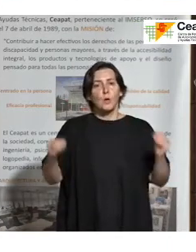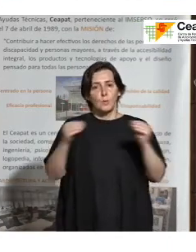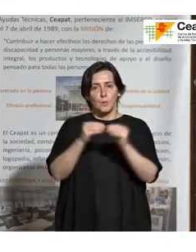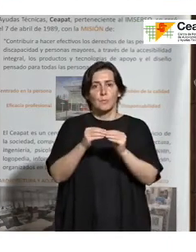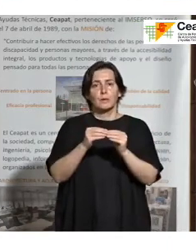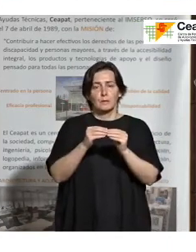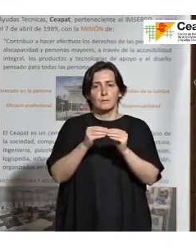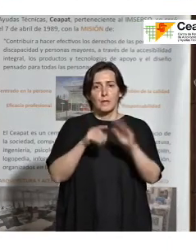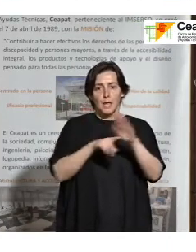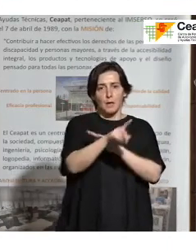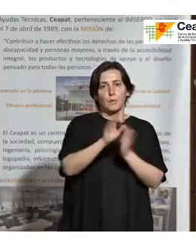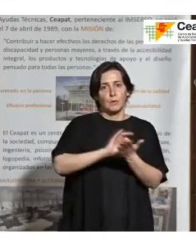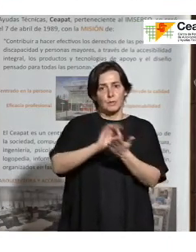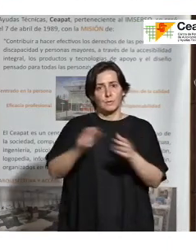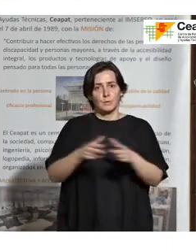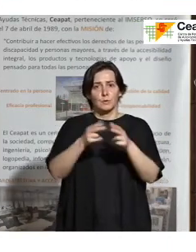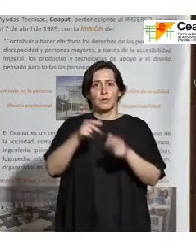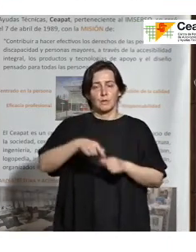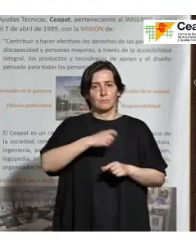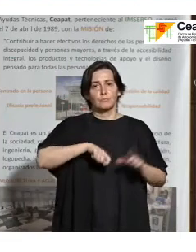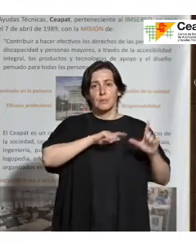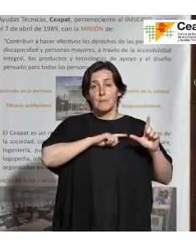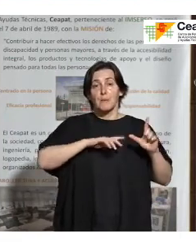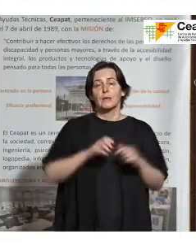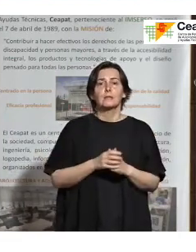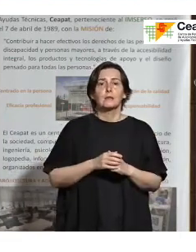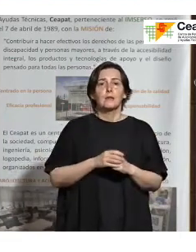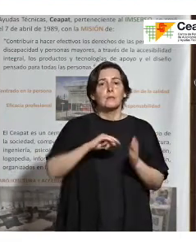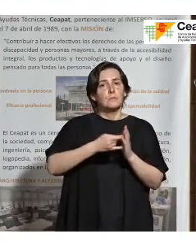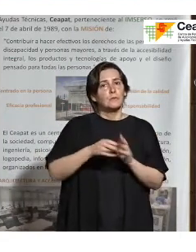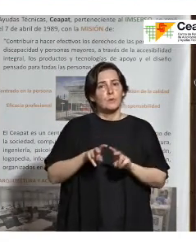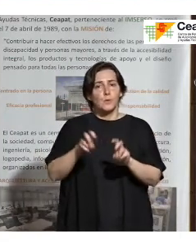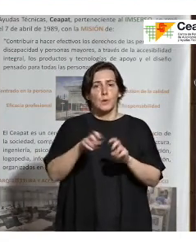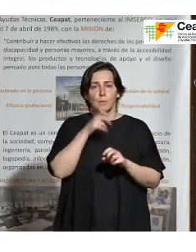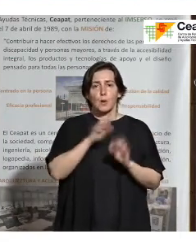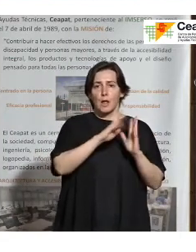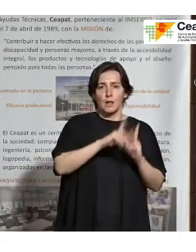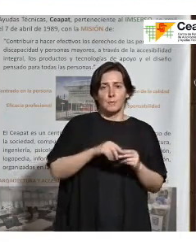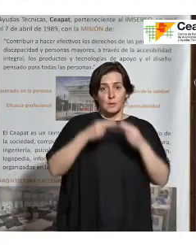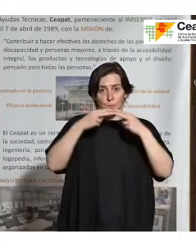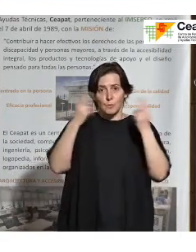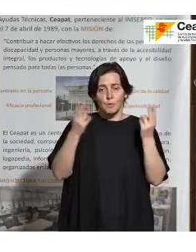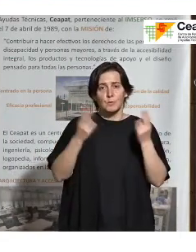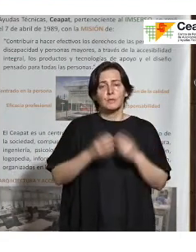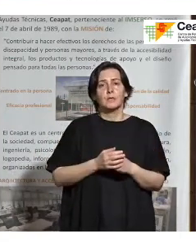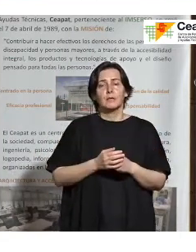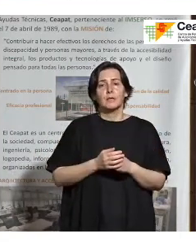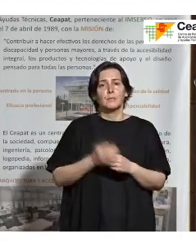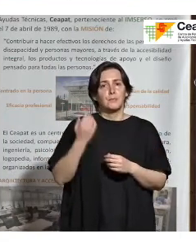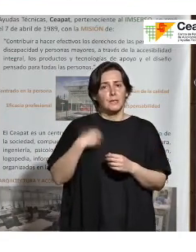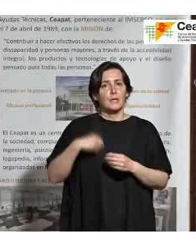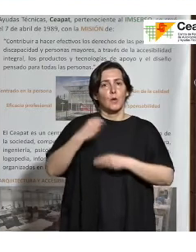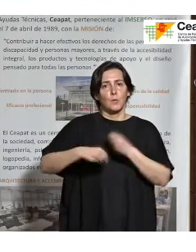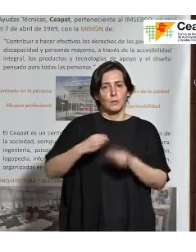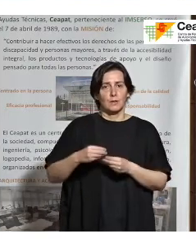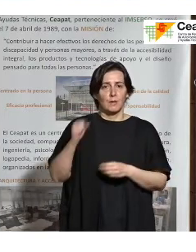evolución de los servicios sociales en España y con estas nuevas metodologías, que muchas administraciones públicas vienen utilizando